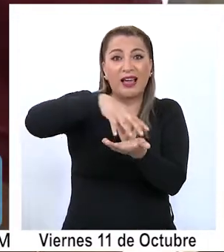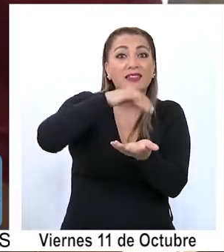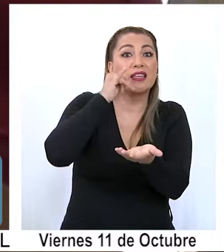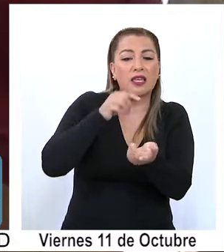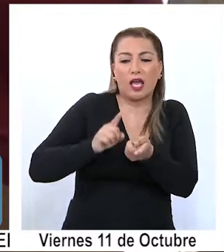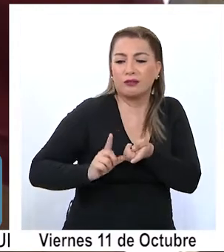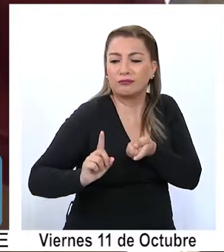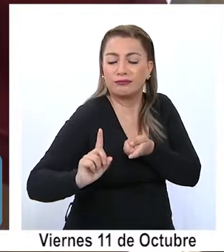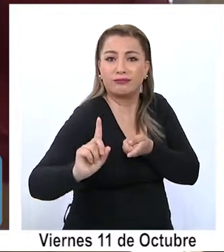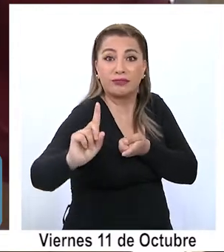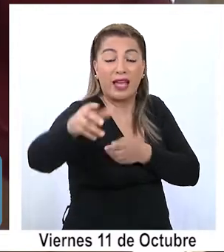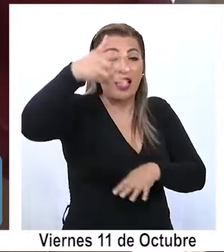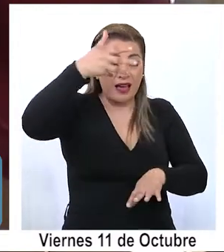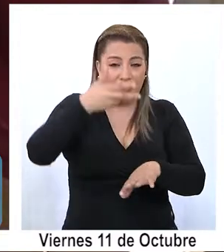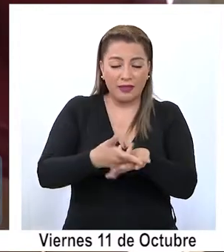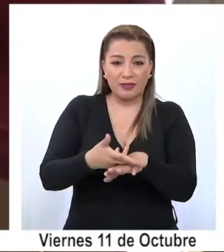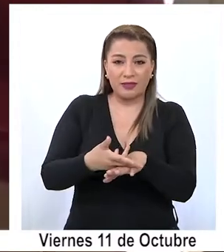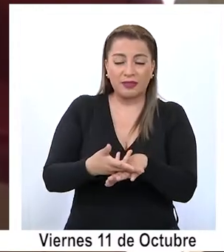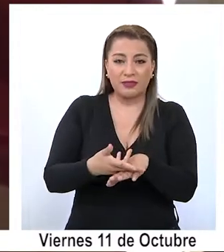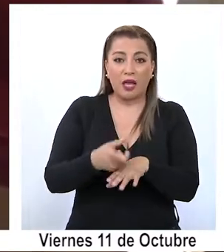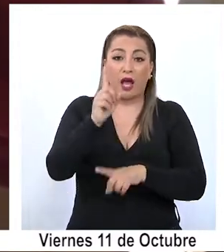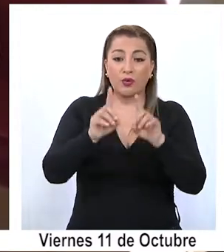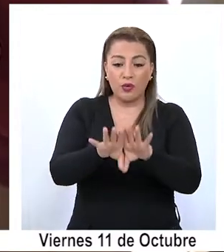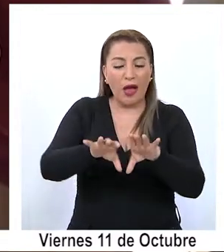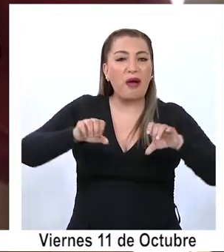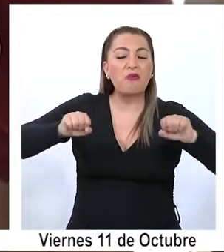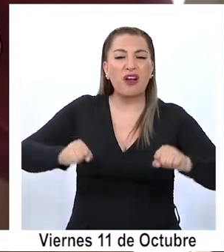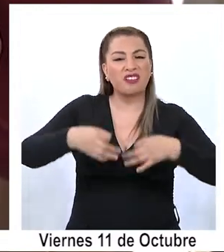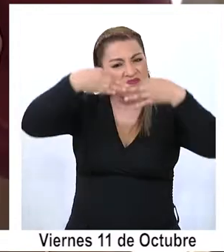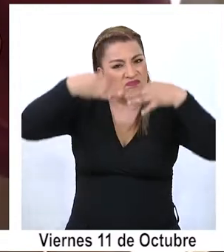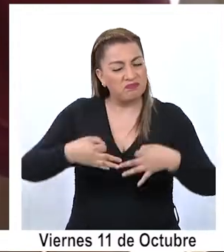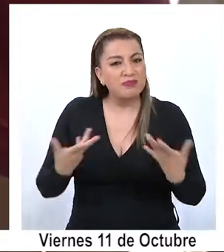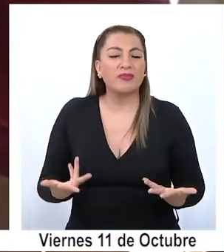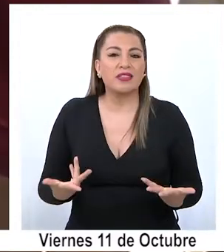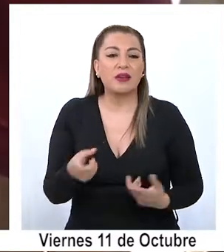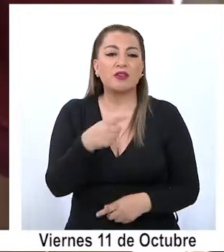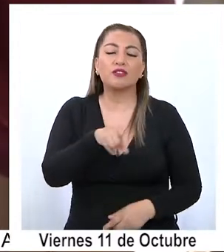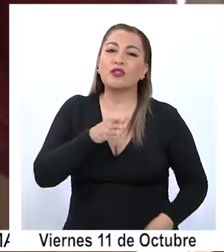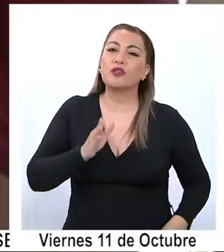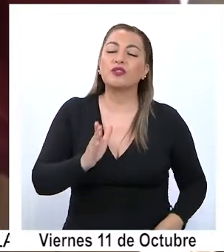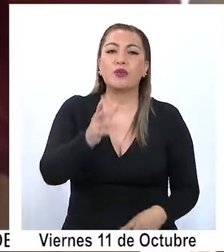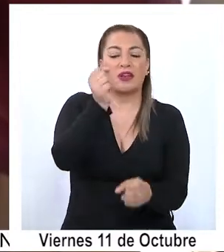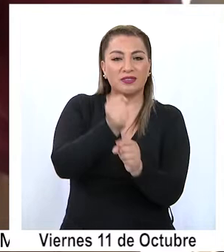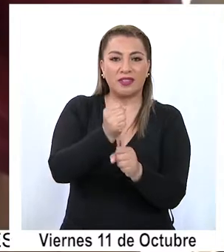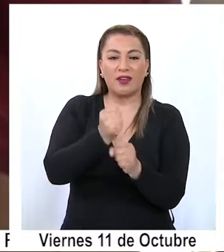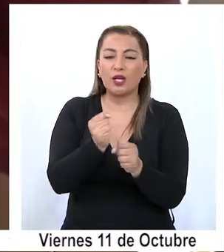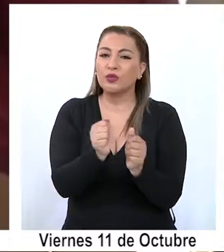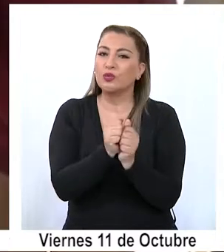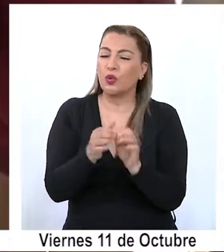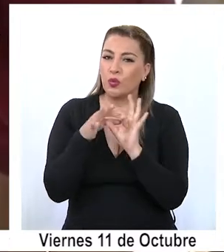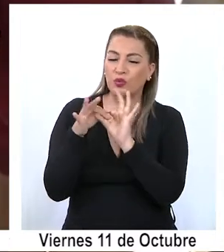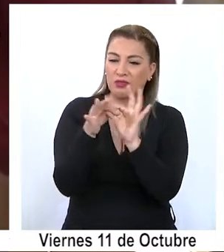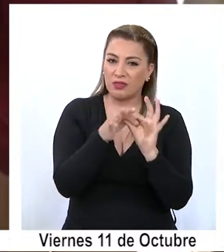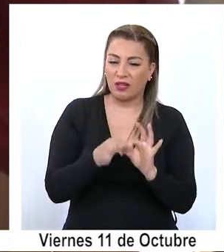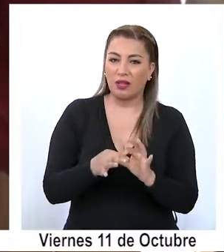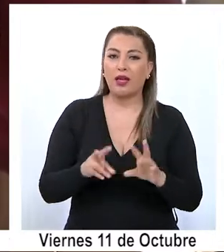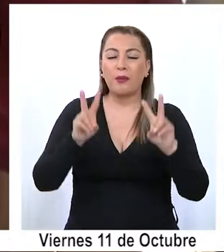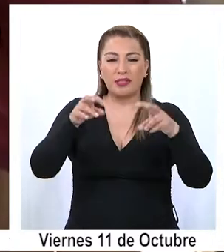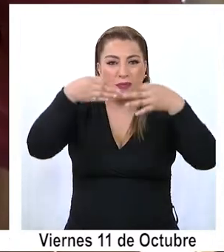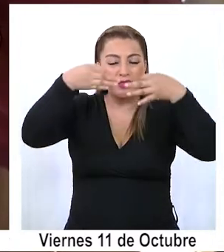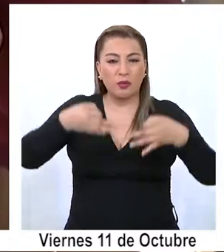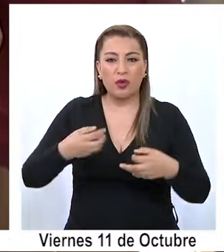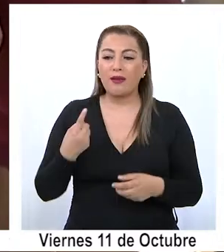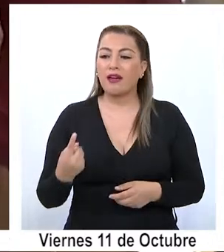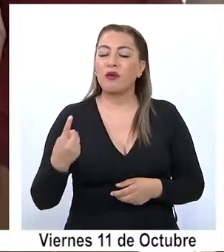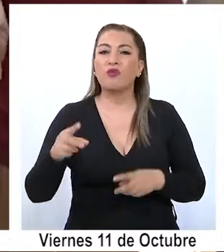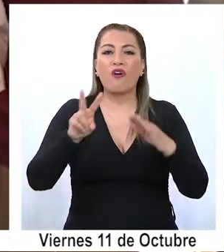A partir de ahí hemos logrado llegar a acuerdos concretos para poder seguir trabajando en conjunto por la seguridad de cada